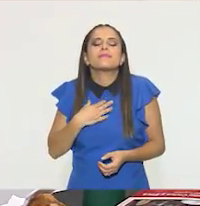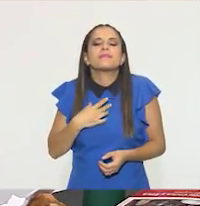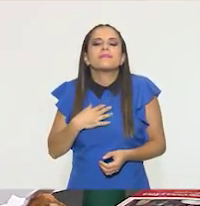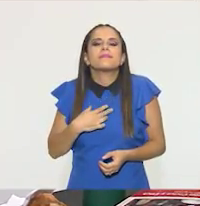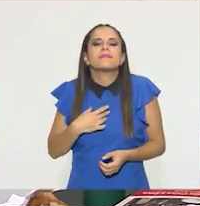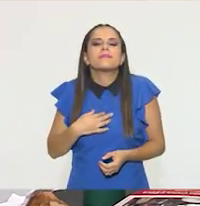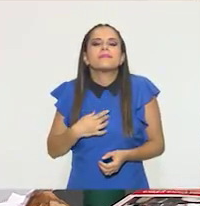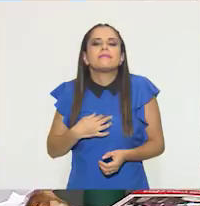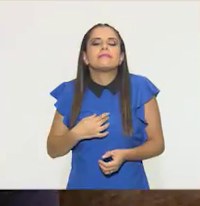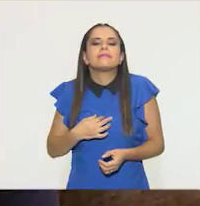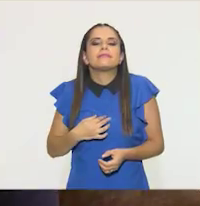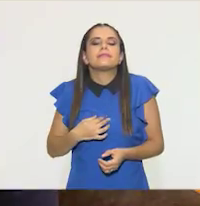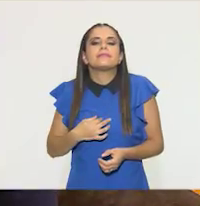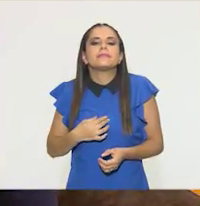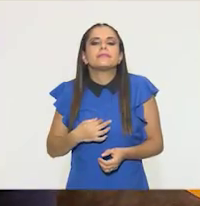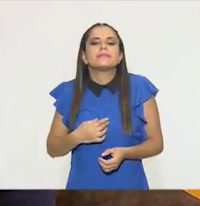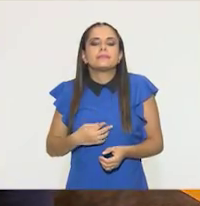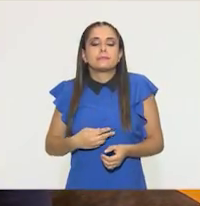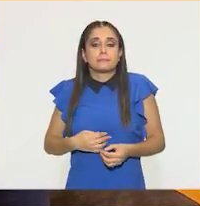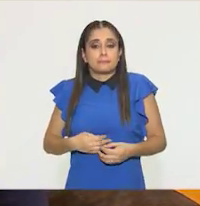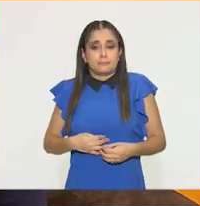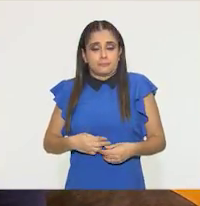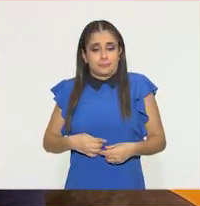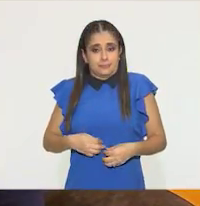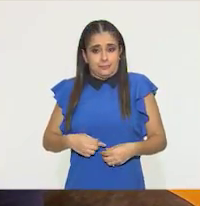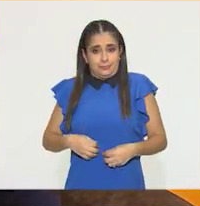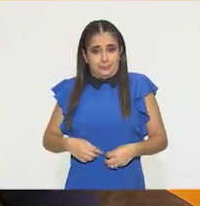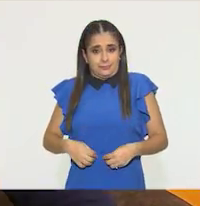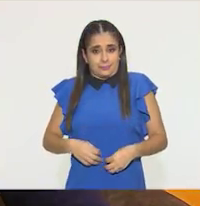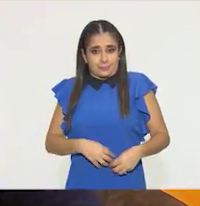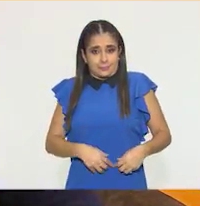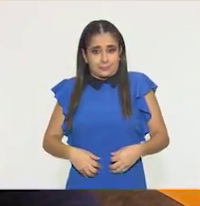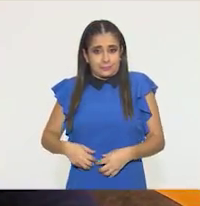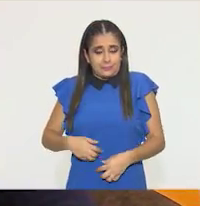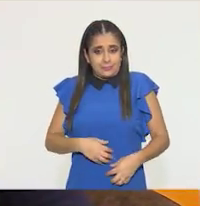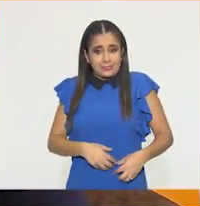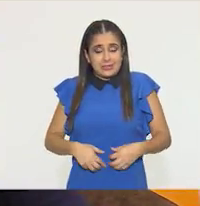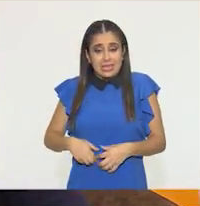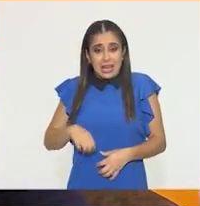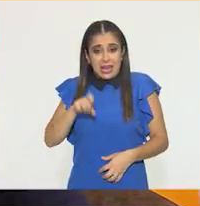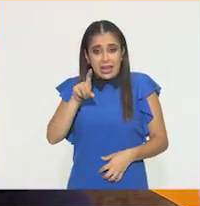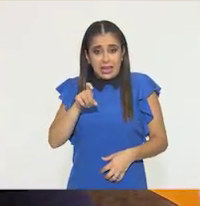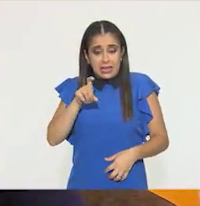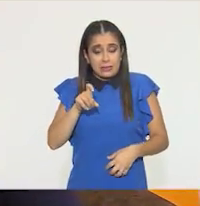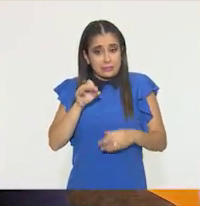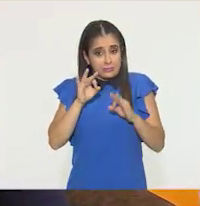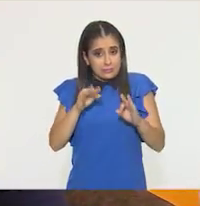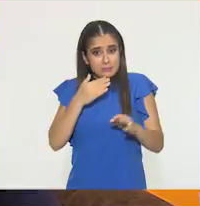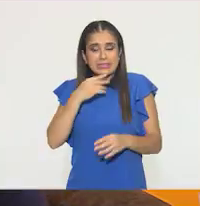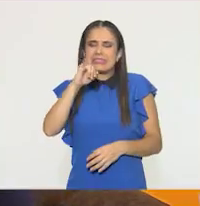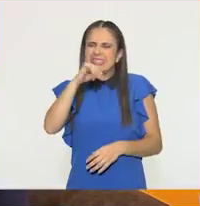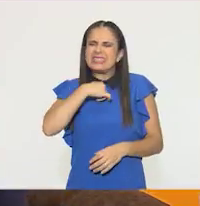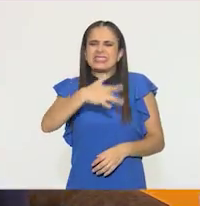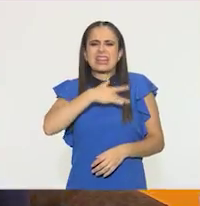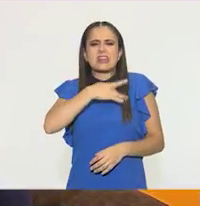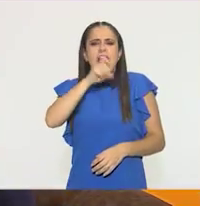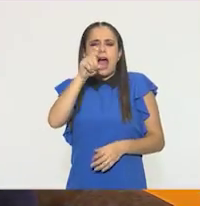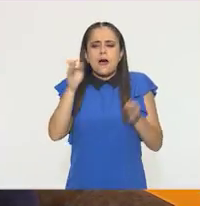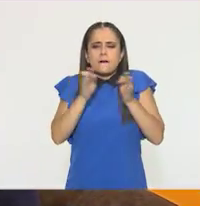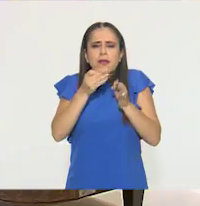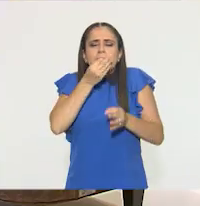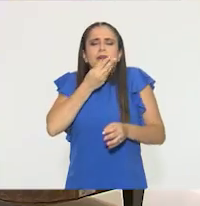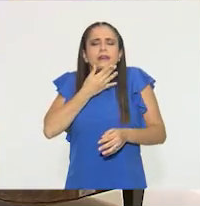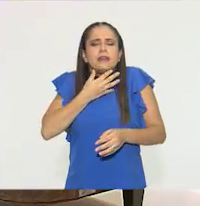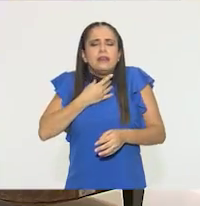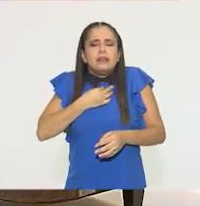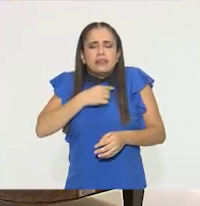garganta, por el esófago. Y sigue. Se va sintiendo aquí frío. ¿Cómo va cayendo? Se siente frío,